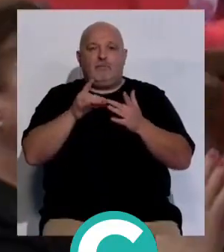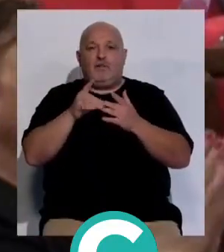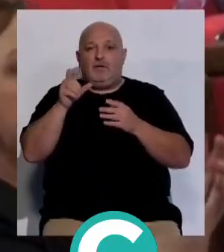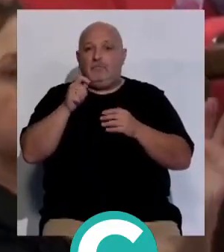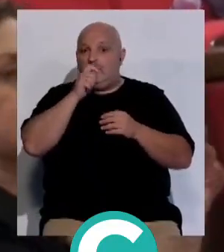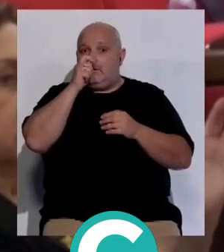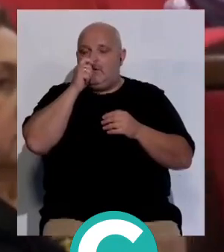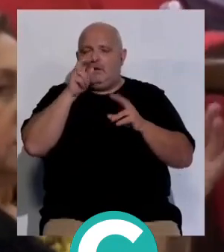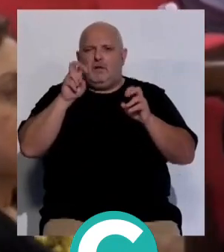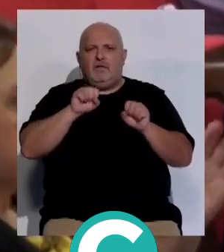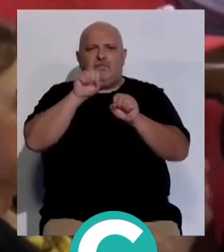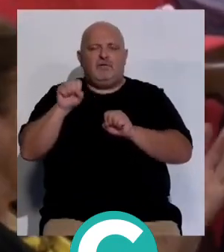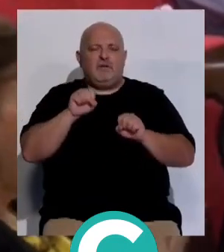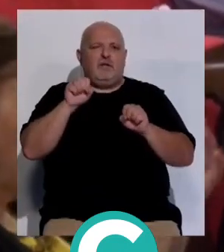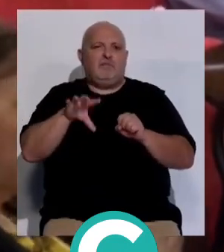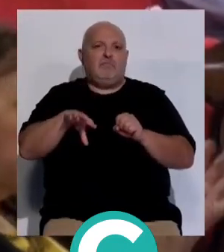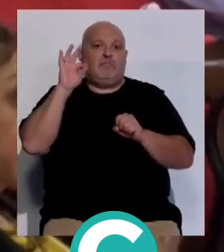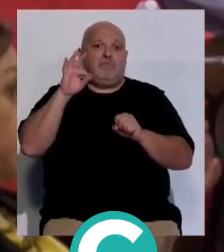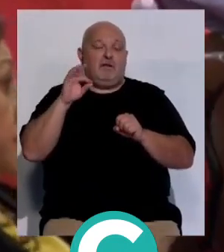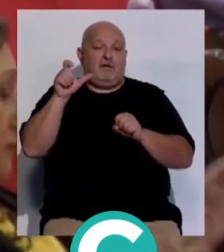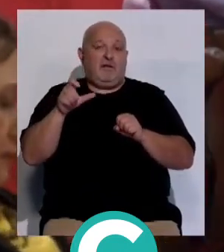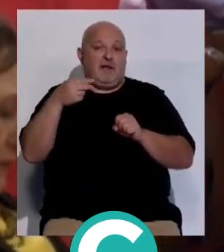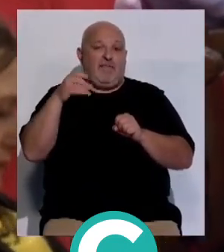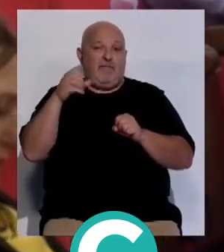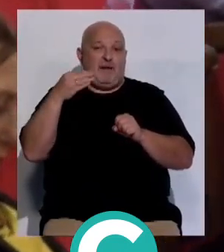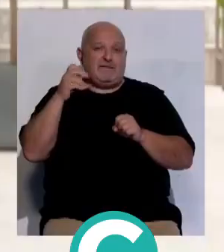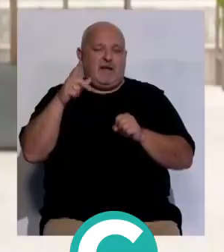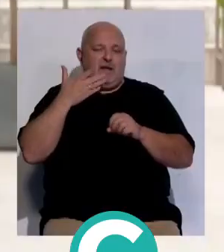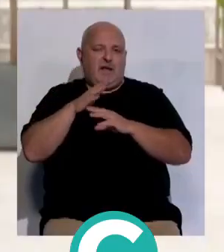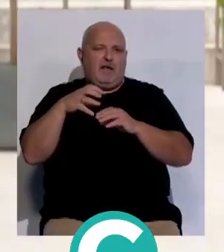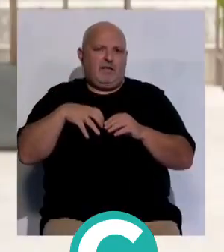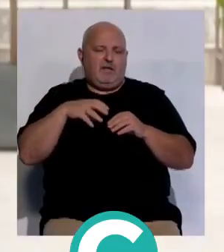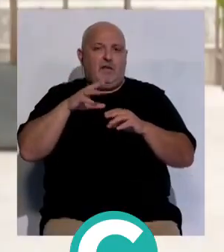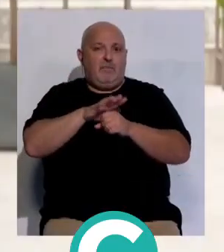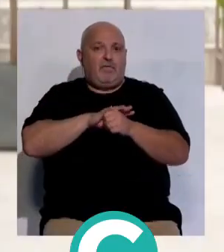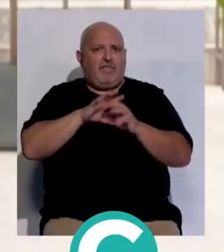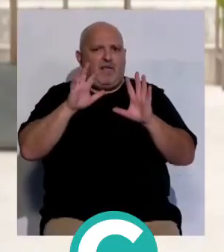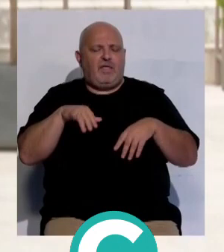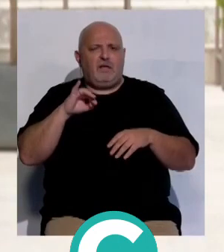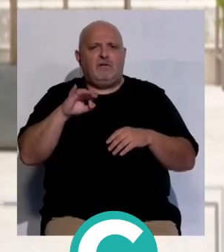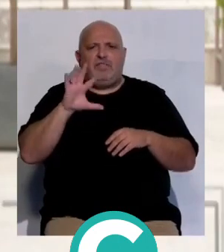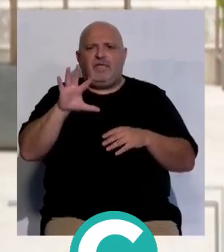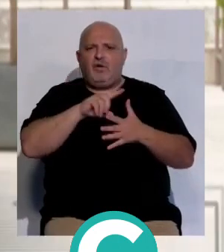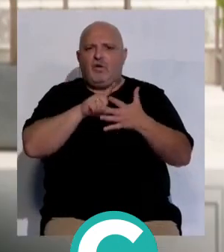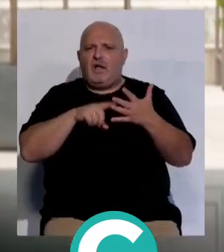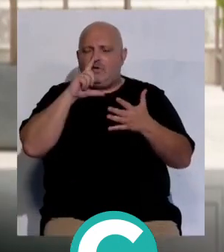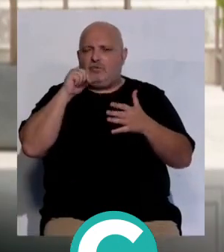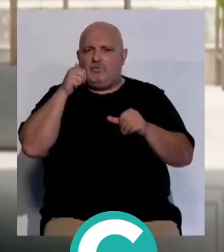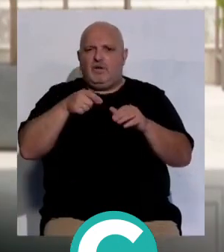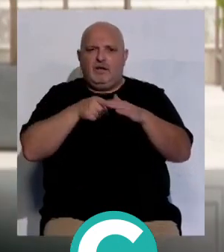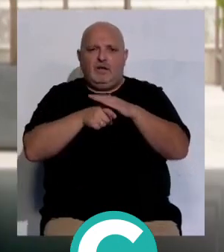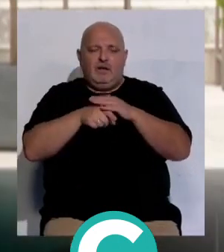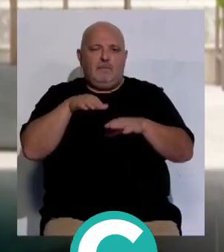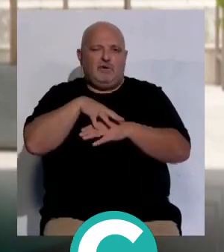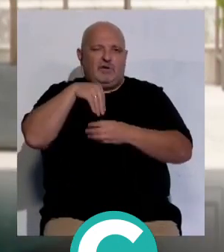del PSOE en provincia ha defendido así la elección de Grande Marlaska como candidato Tiene en la provincia de Cádiz cinco años ya de gestión como